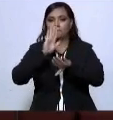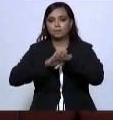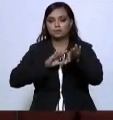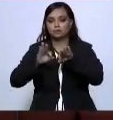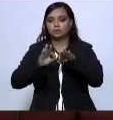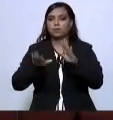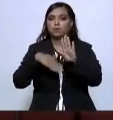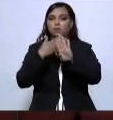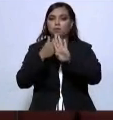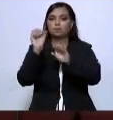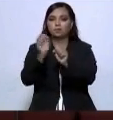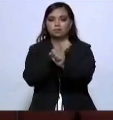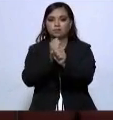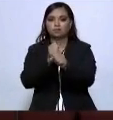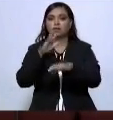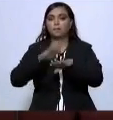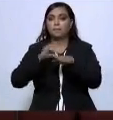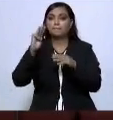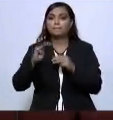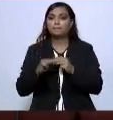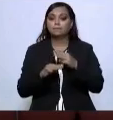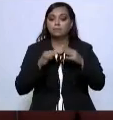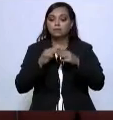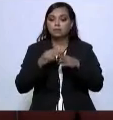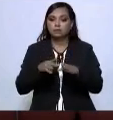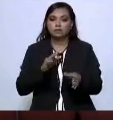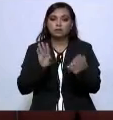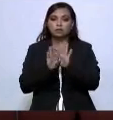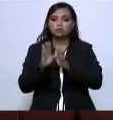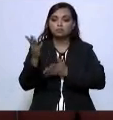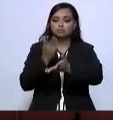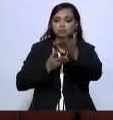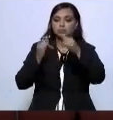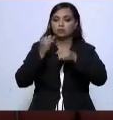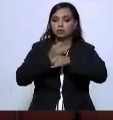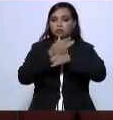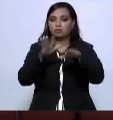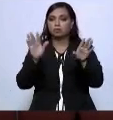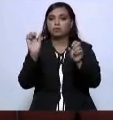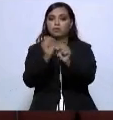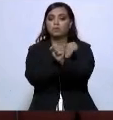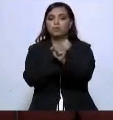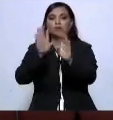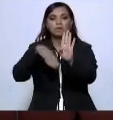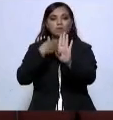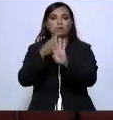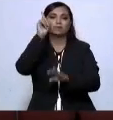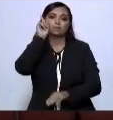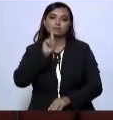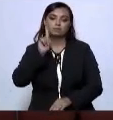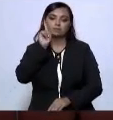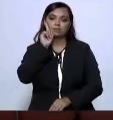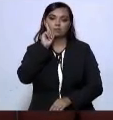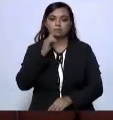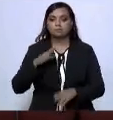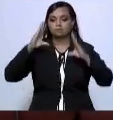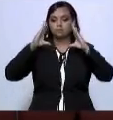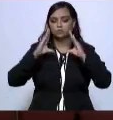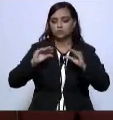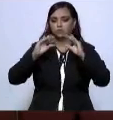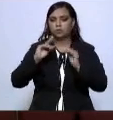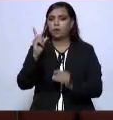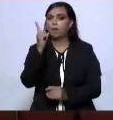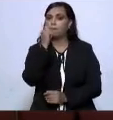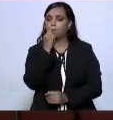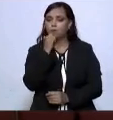permanente en materia de género, en intercambio de información de violencia contra las mujeres, capacitación de